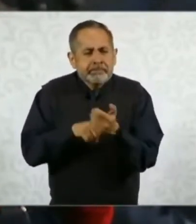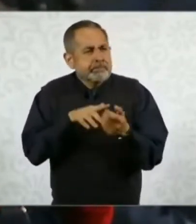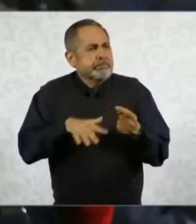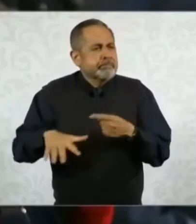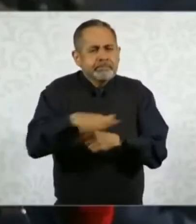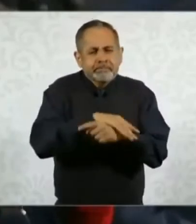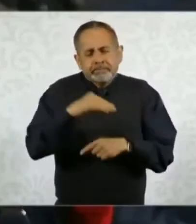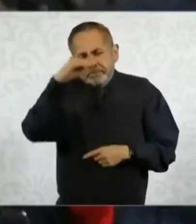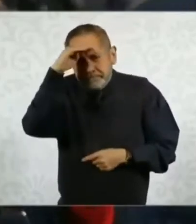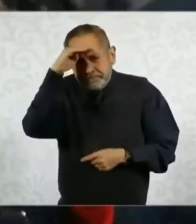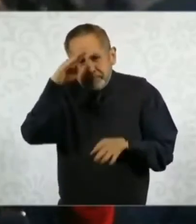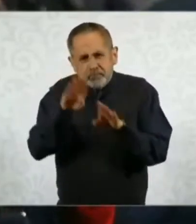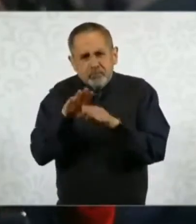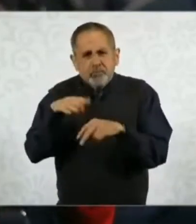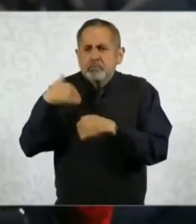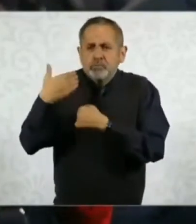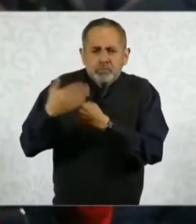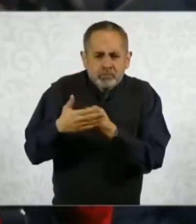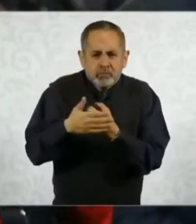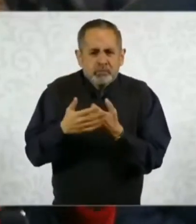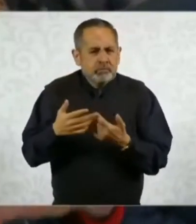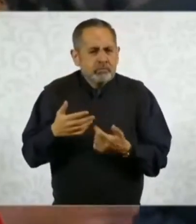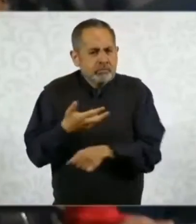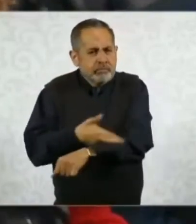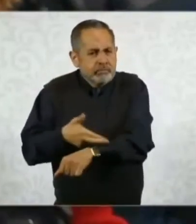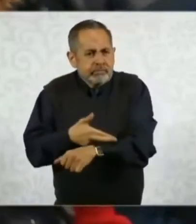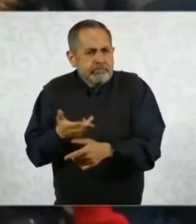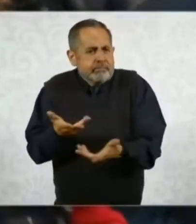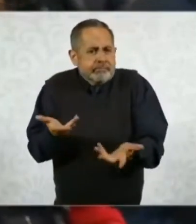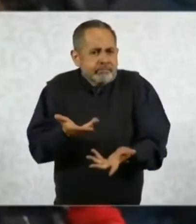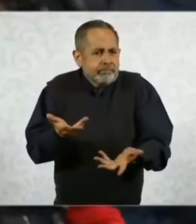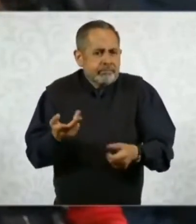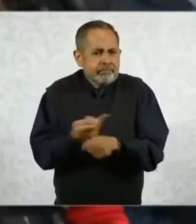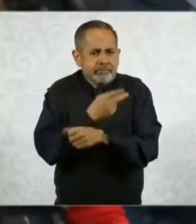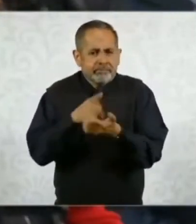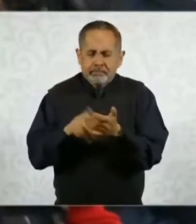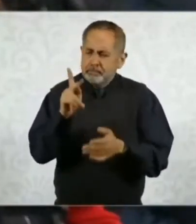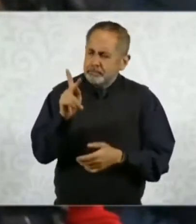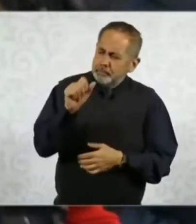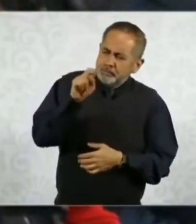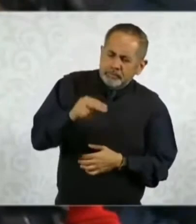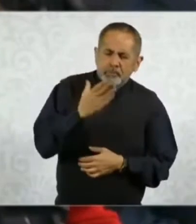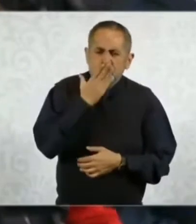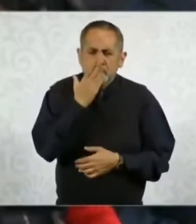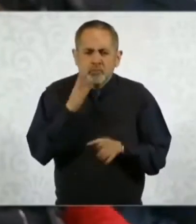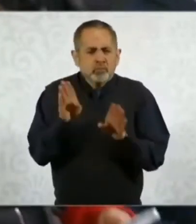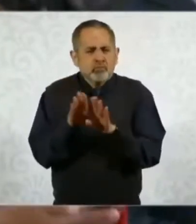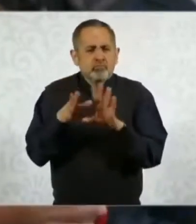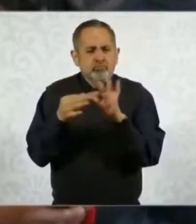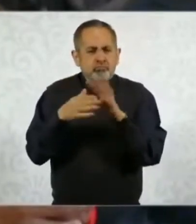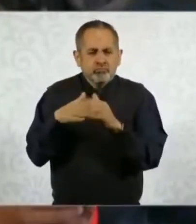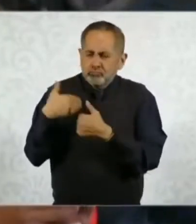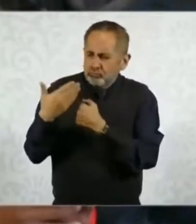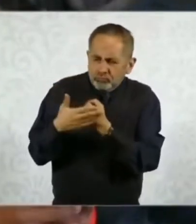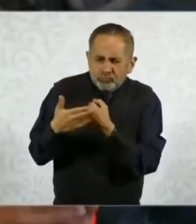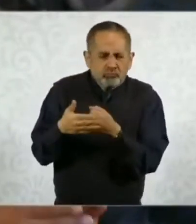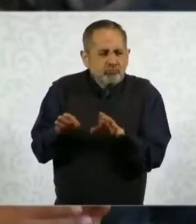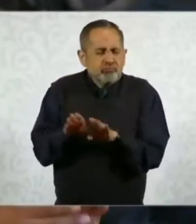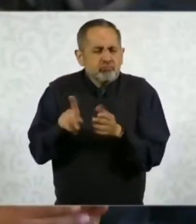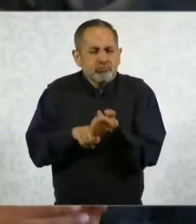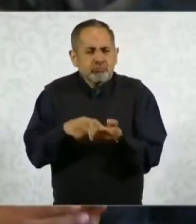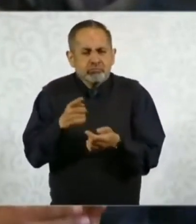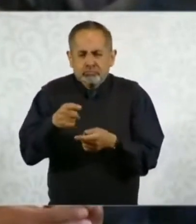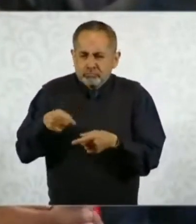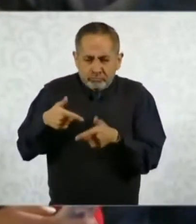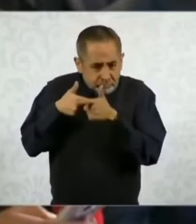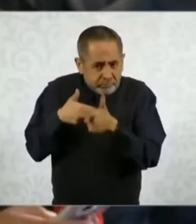percepción tiene al respecto, qué valoración hace ya después de esta larga transición, más corta de lo normal, y cómo se le va